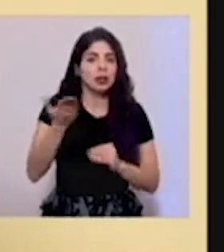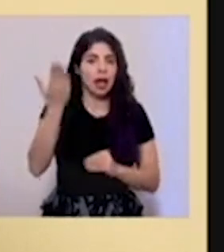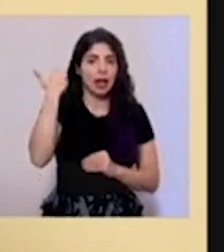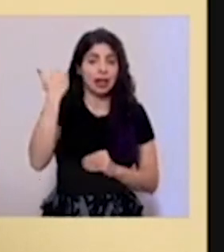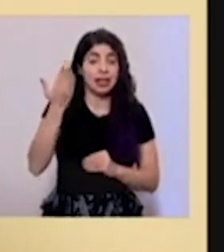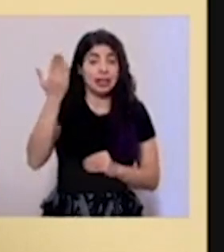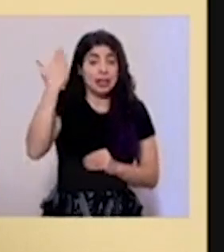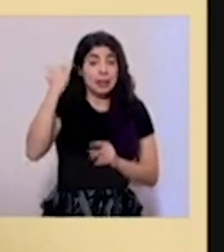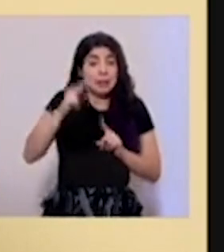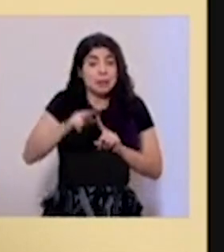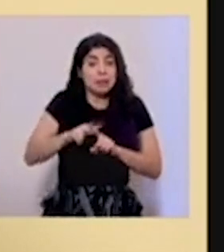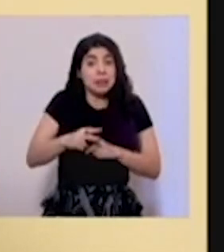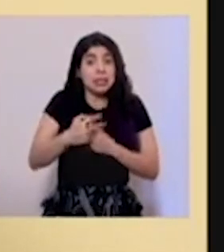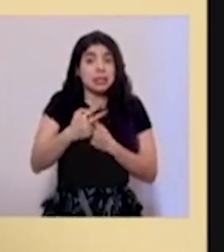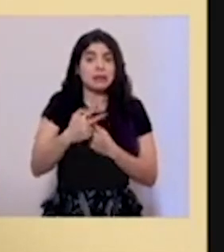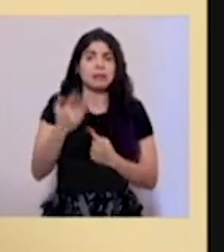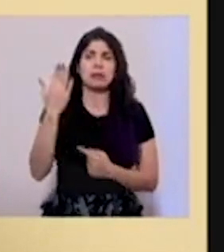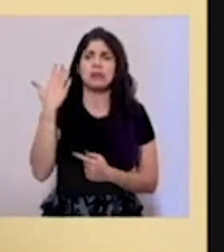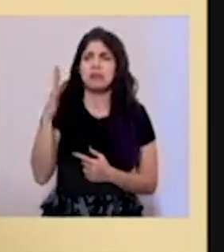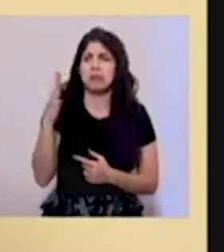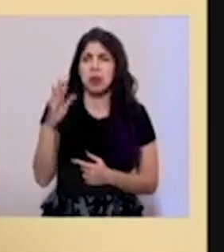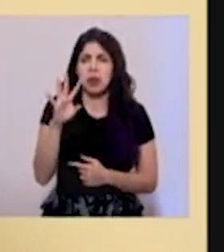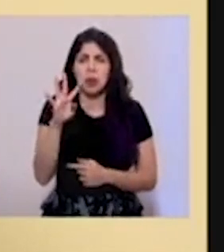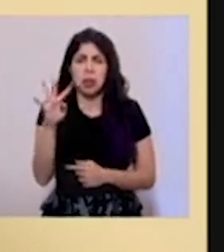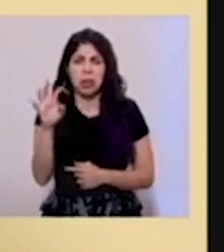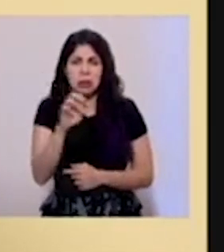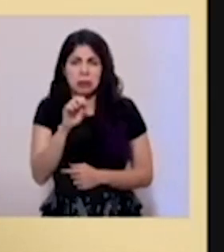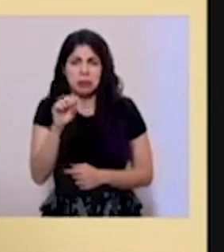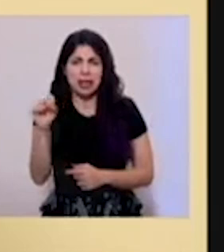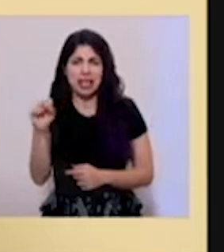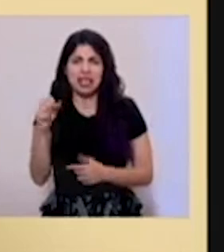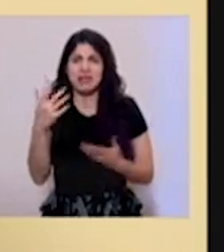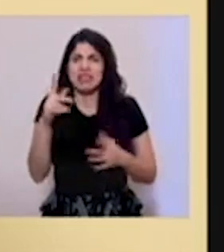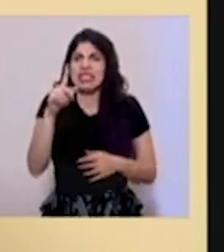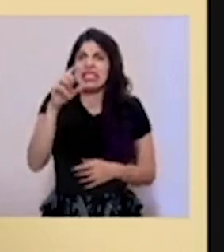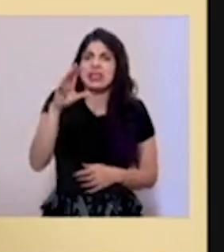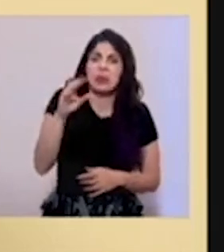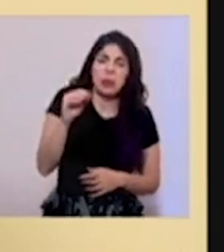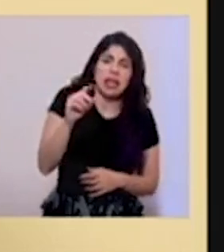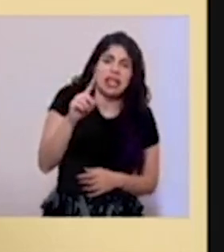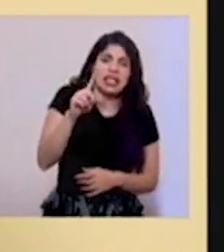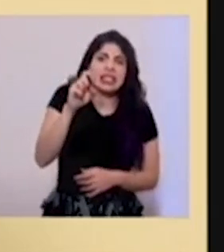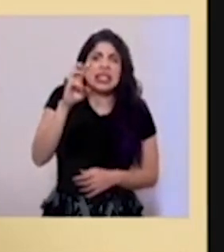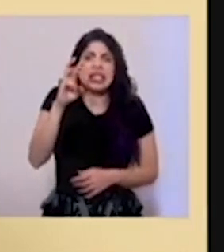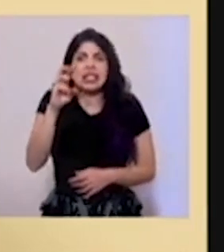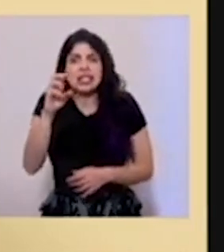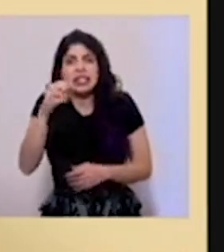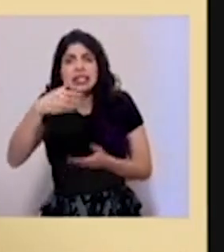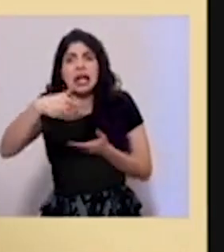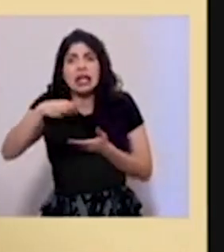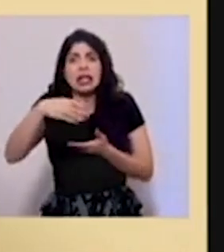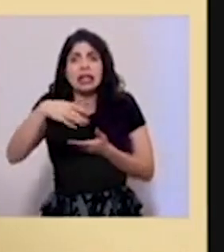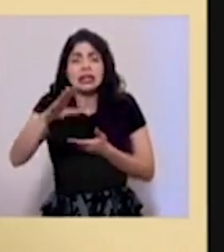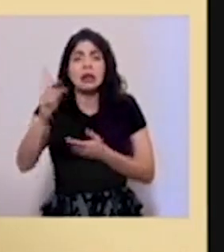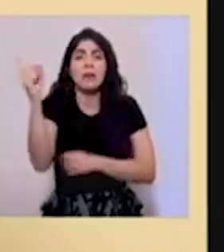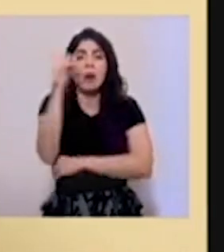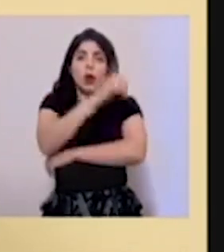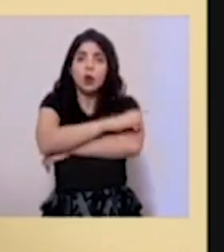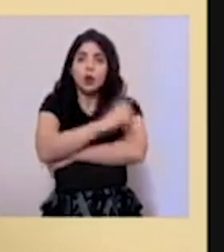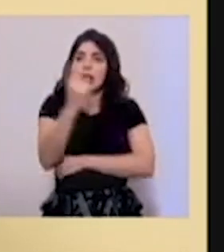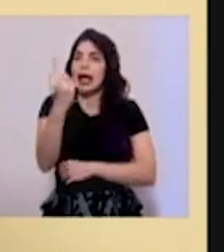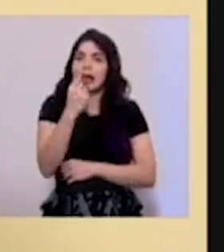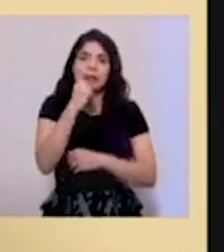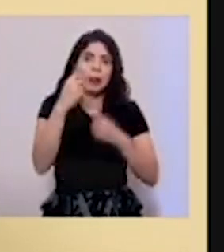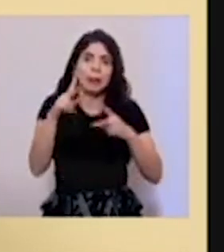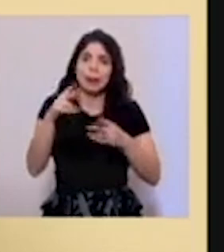Cuando empezó este tema hace cuatro meses quizás, eran 150, 160 rechazos diarios. Ahorita